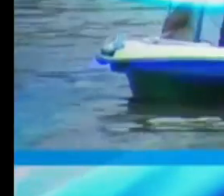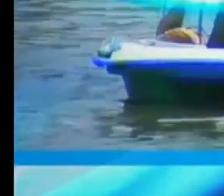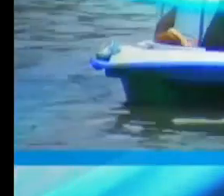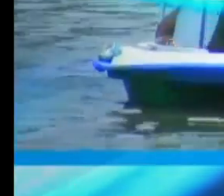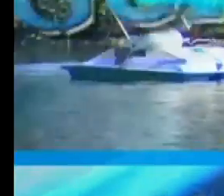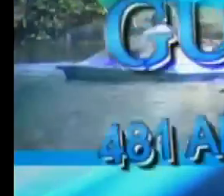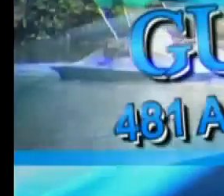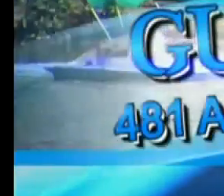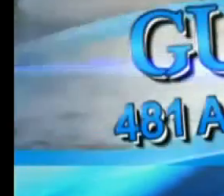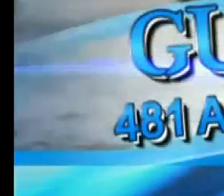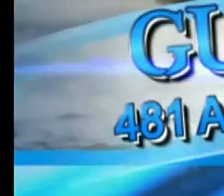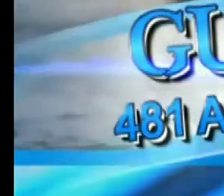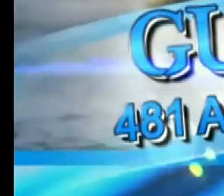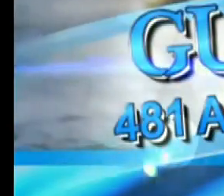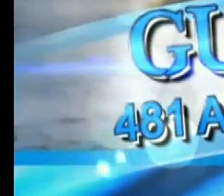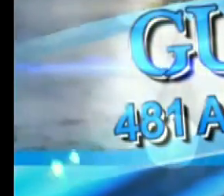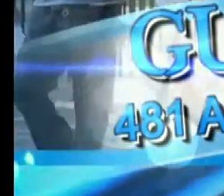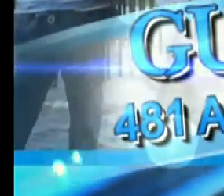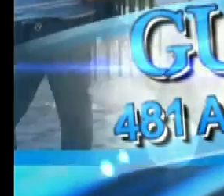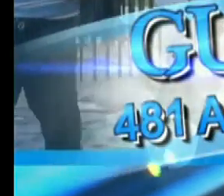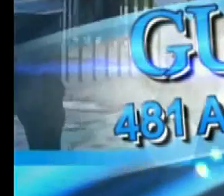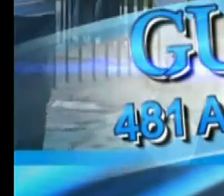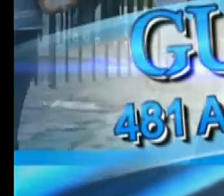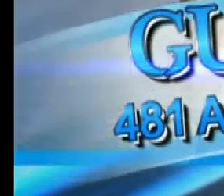Hace tiempo que quería